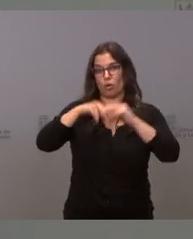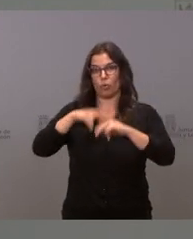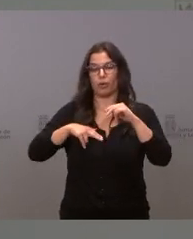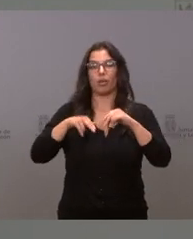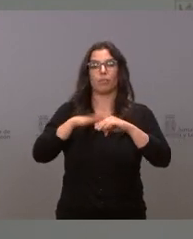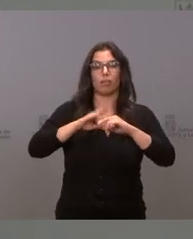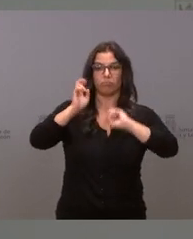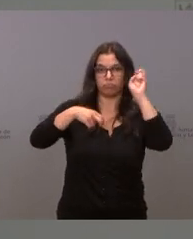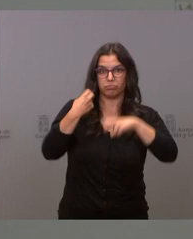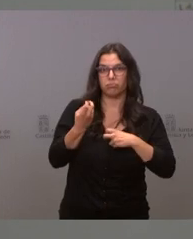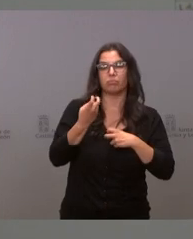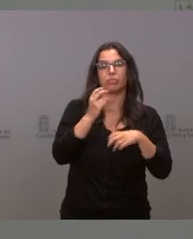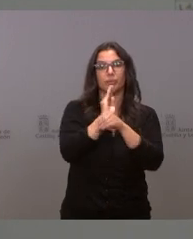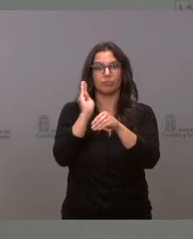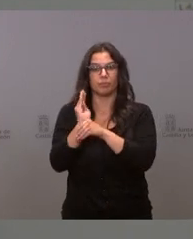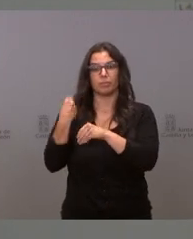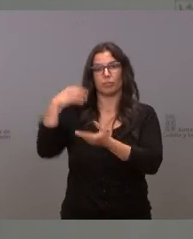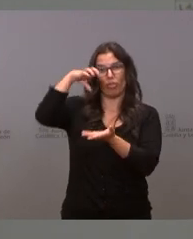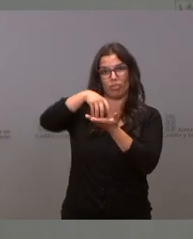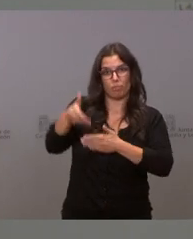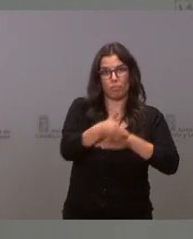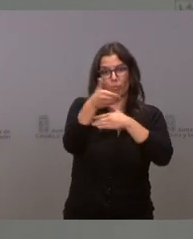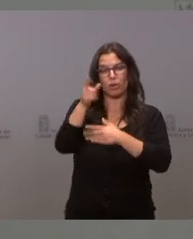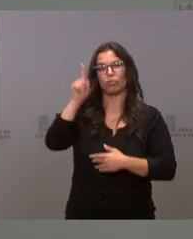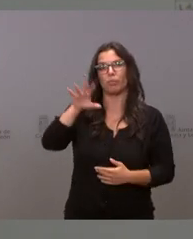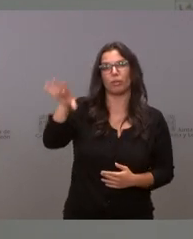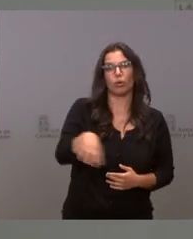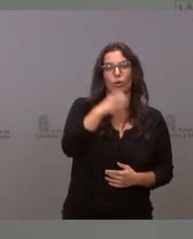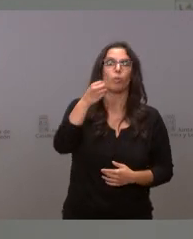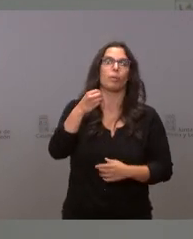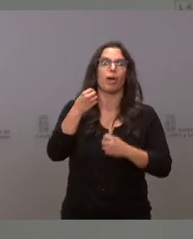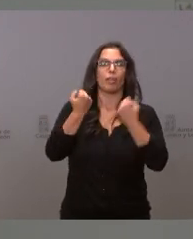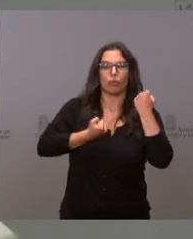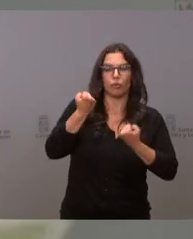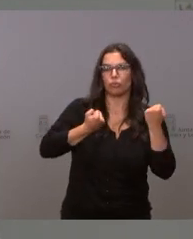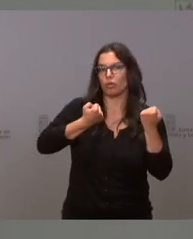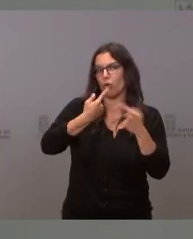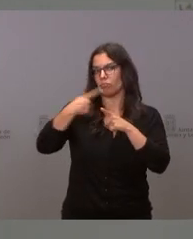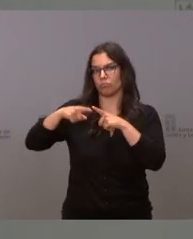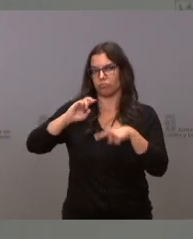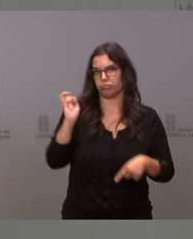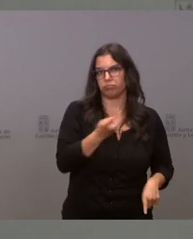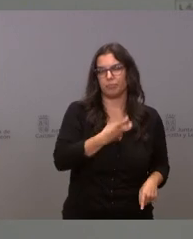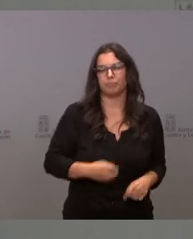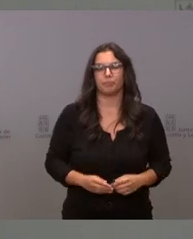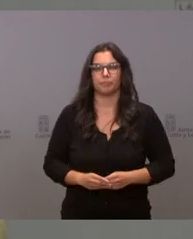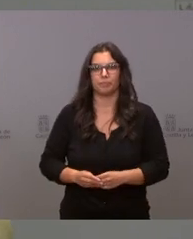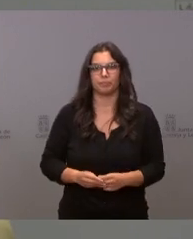o acondicionamiento de parques de bomberos y también la adquisición de vehículos y otro equipamiento.